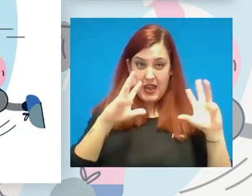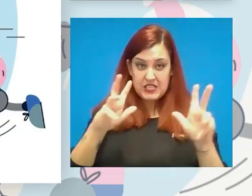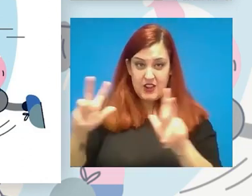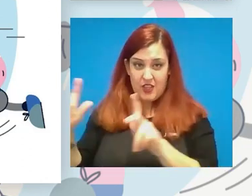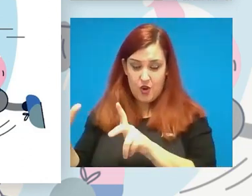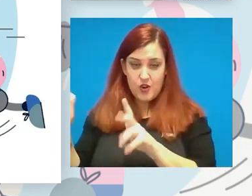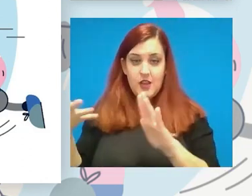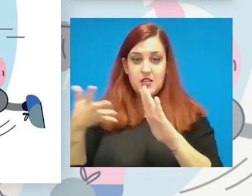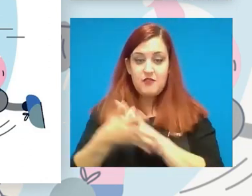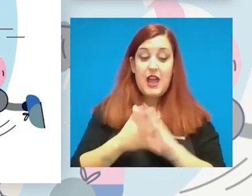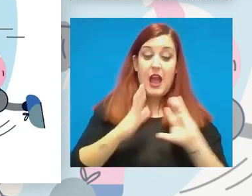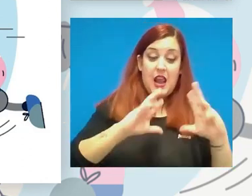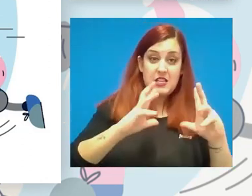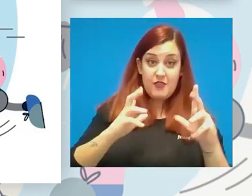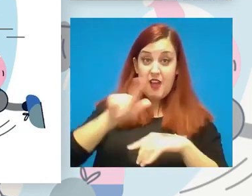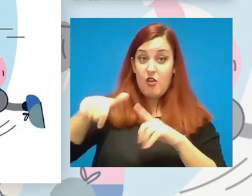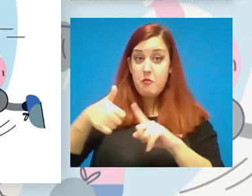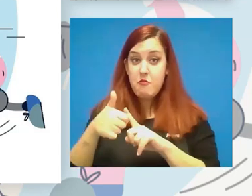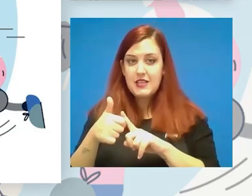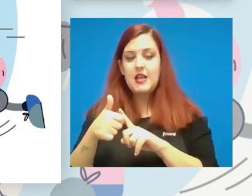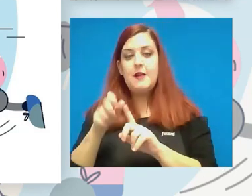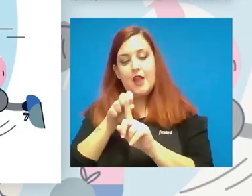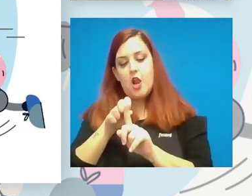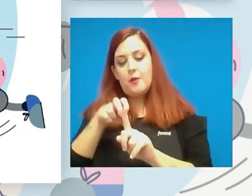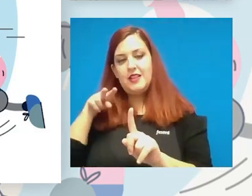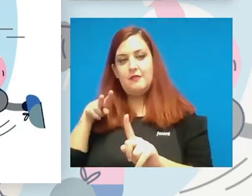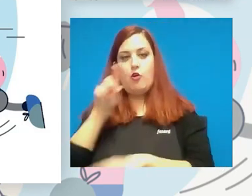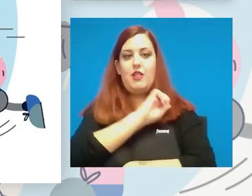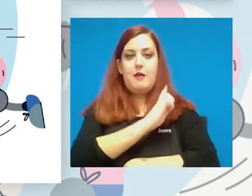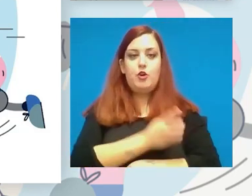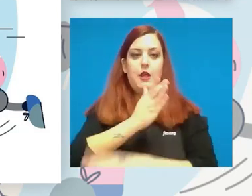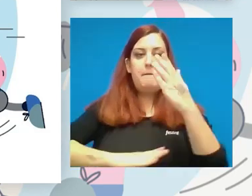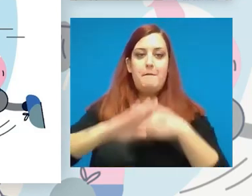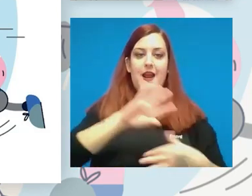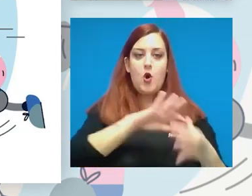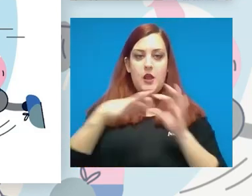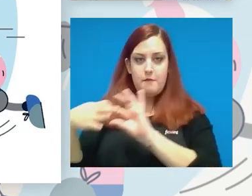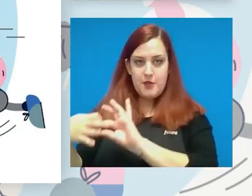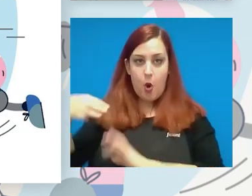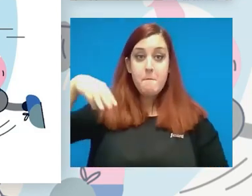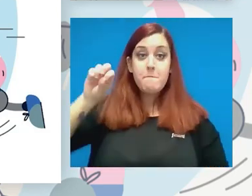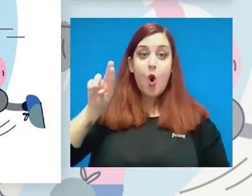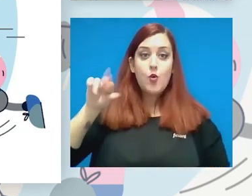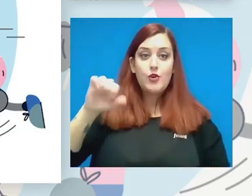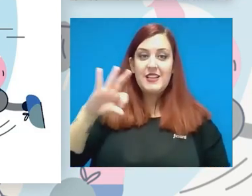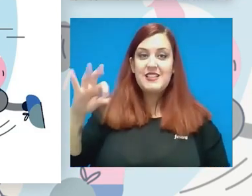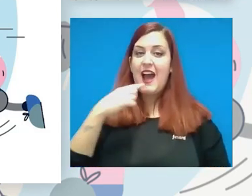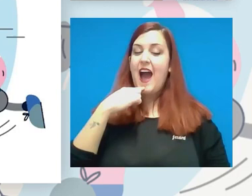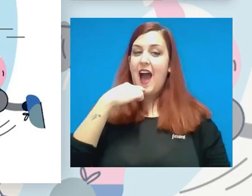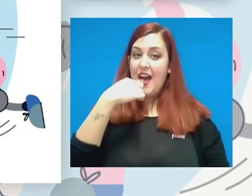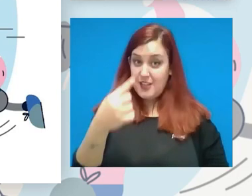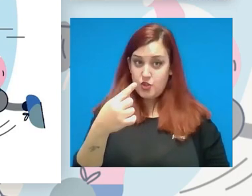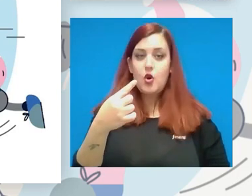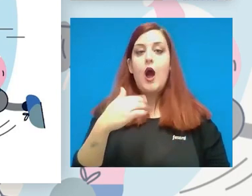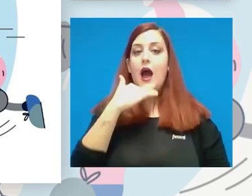alinea con la visión del deporte paralímpico. Maurís ha dicho algo antes esta mañana muy interesante, no todo el deporte de personas con